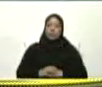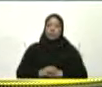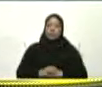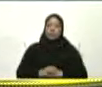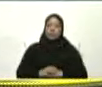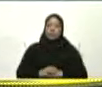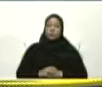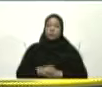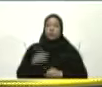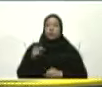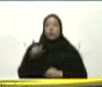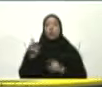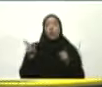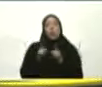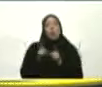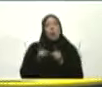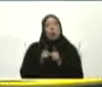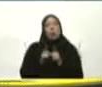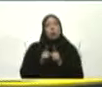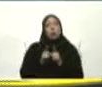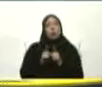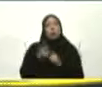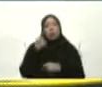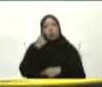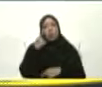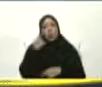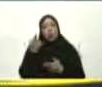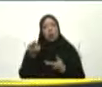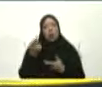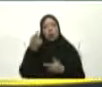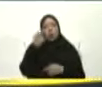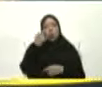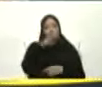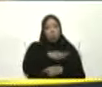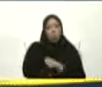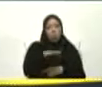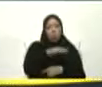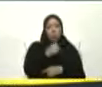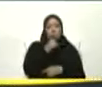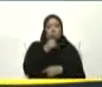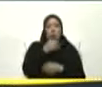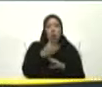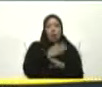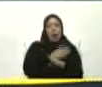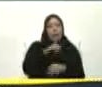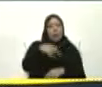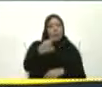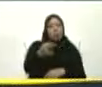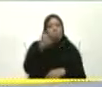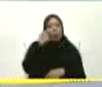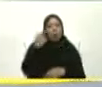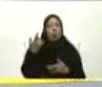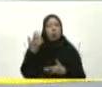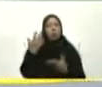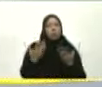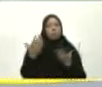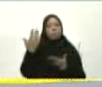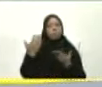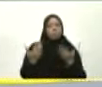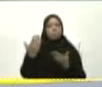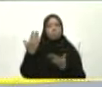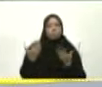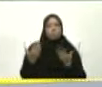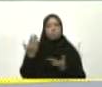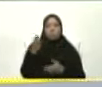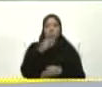Aunque fue un pase Muy limitado Porque no pudimos Ver las instalaciones El antes Y el después Ver bien